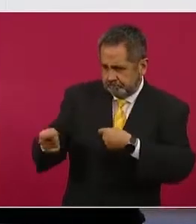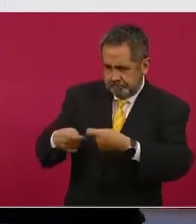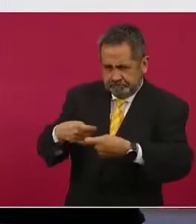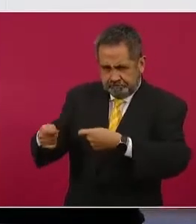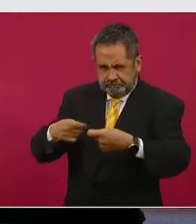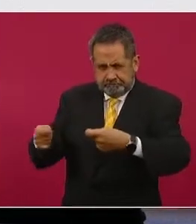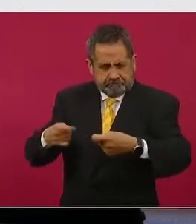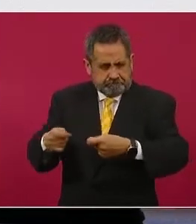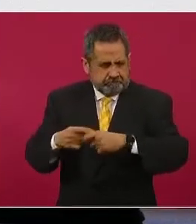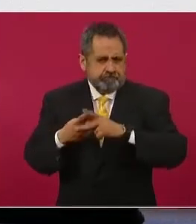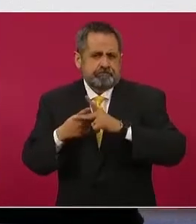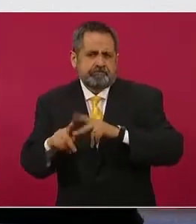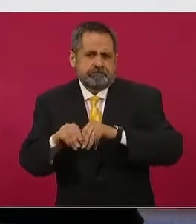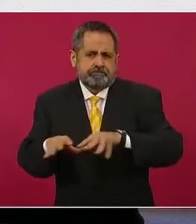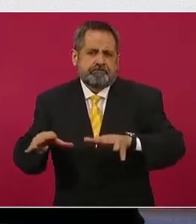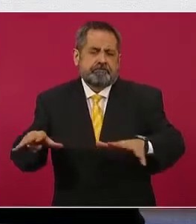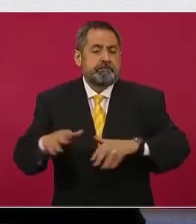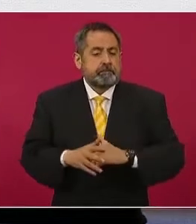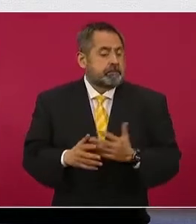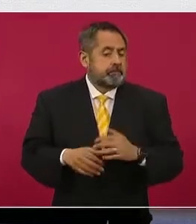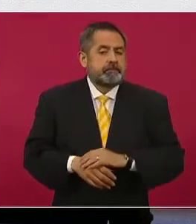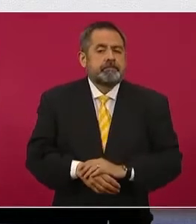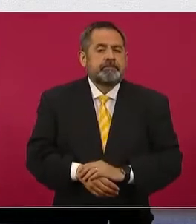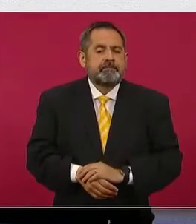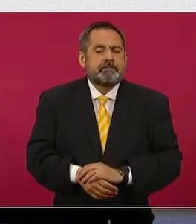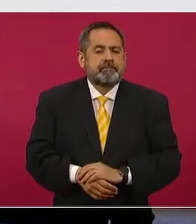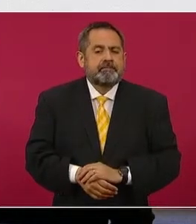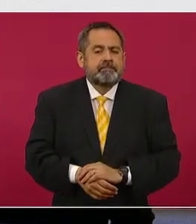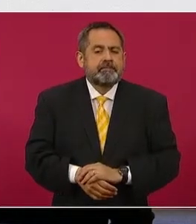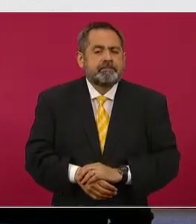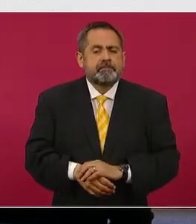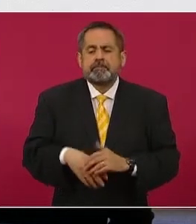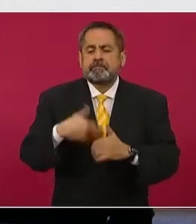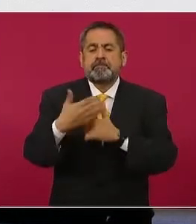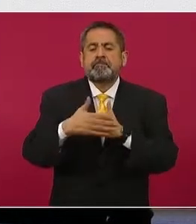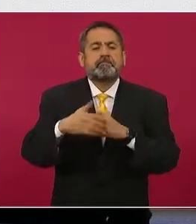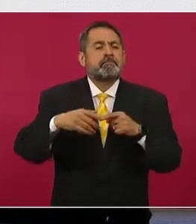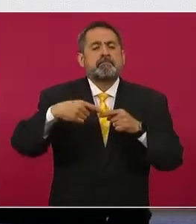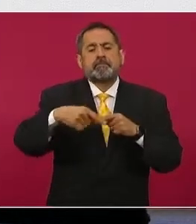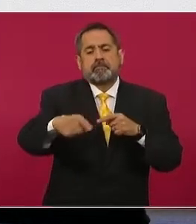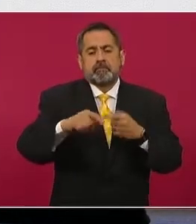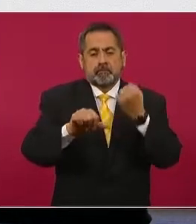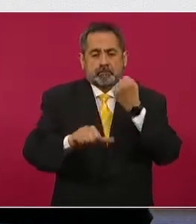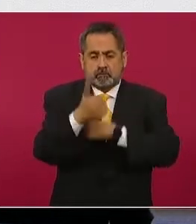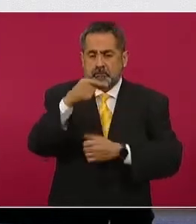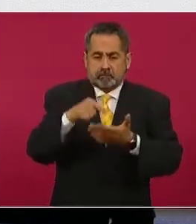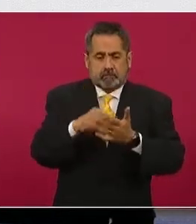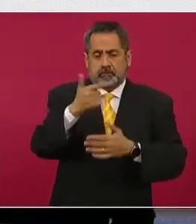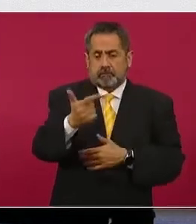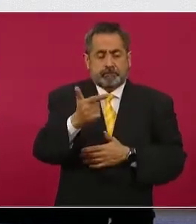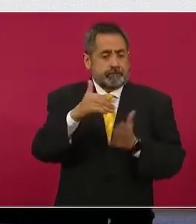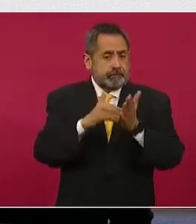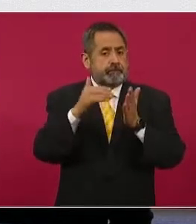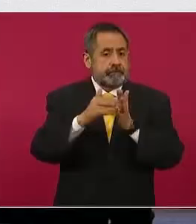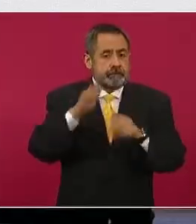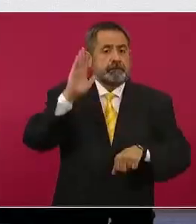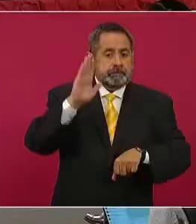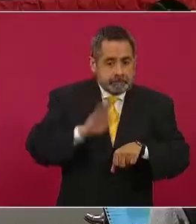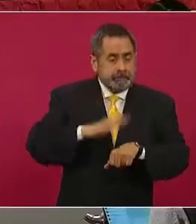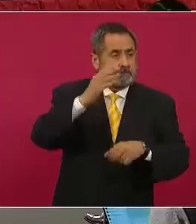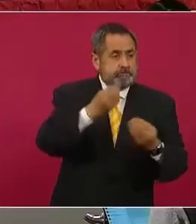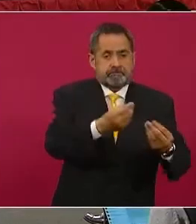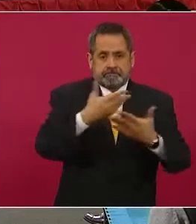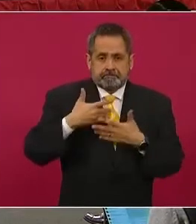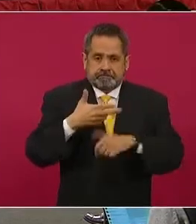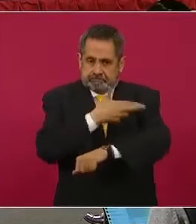o ya están en nuestro territorio. Aquí decirles que vamos a recibir pronto 11.7 millones de dosis más, así está